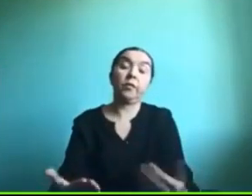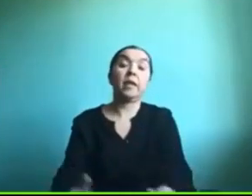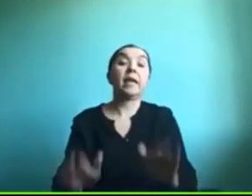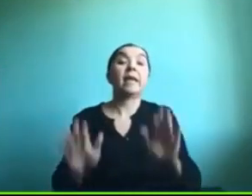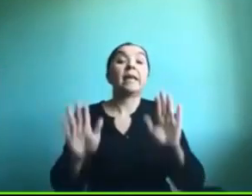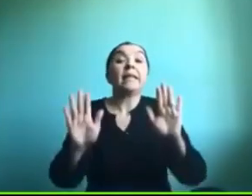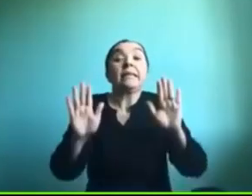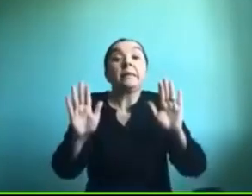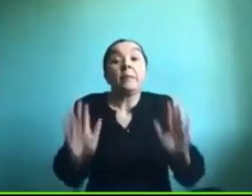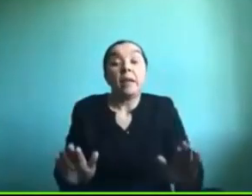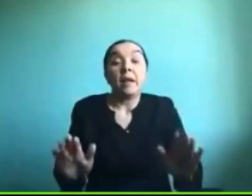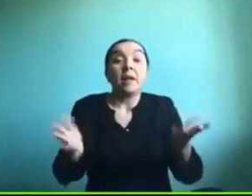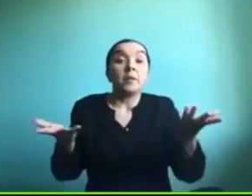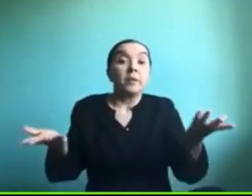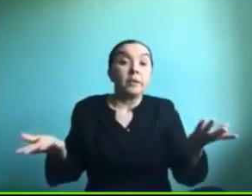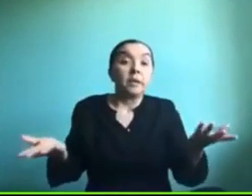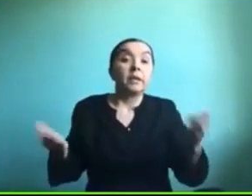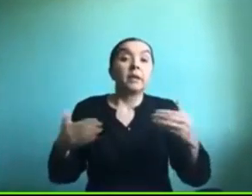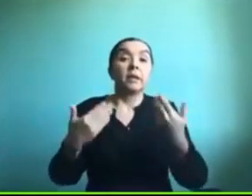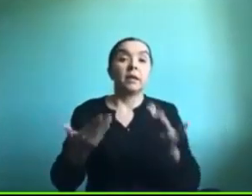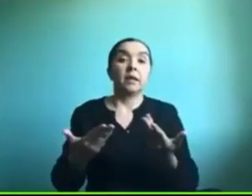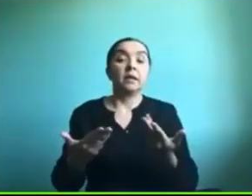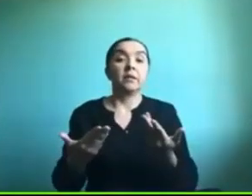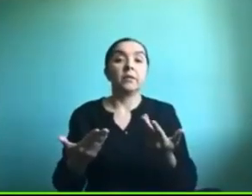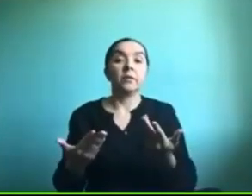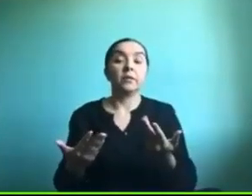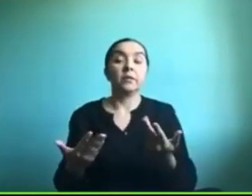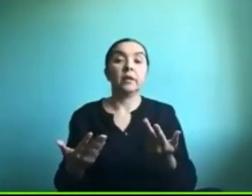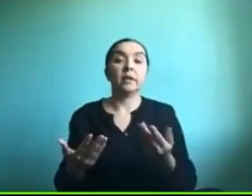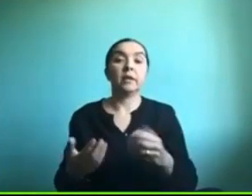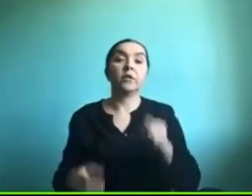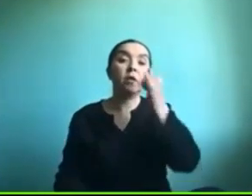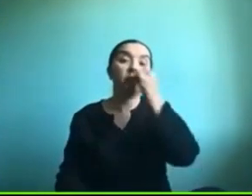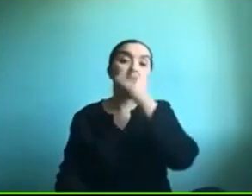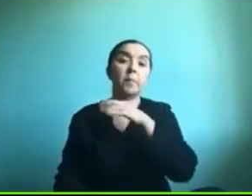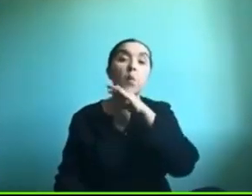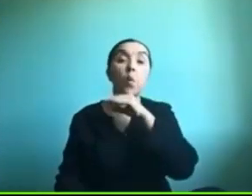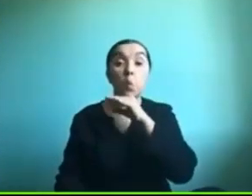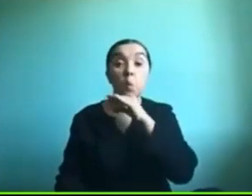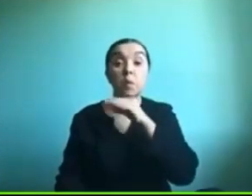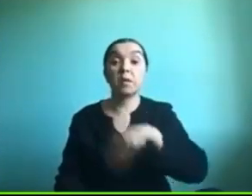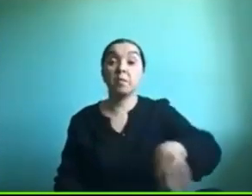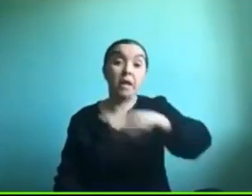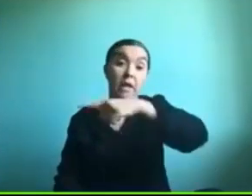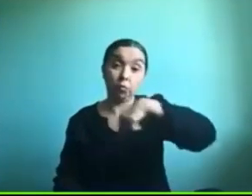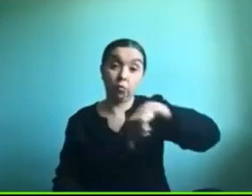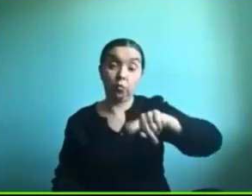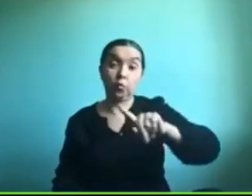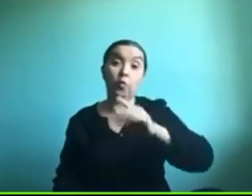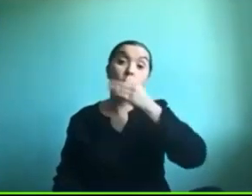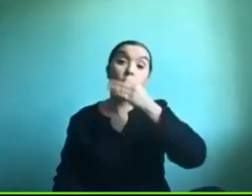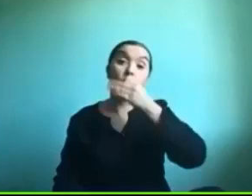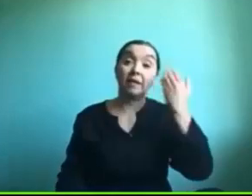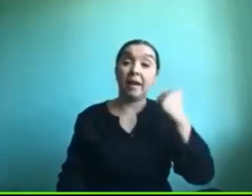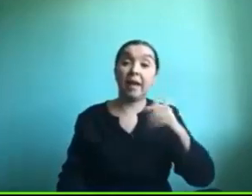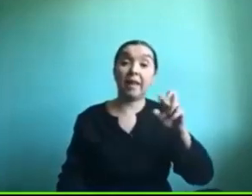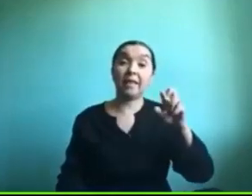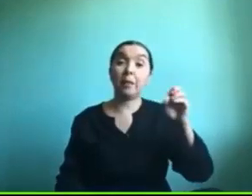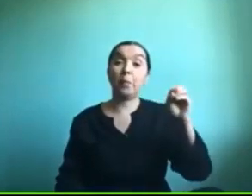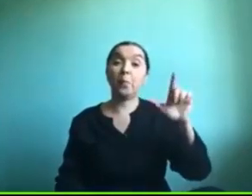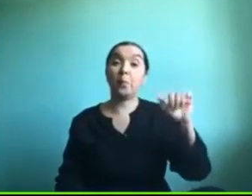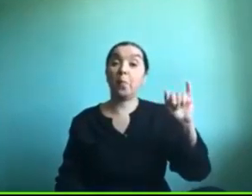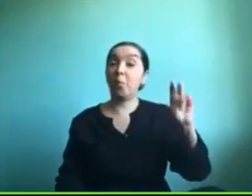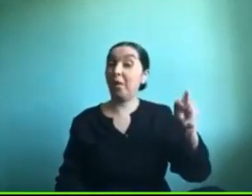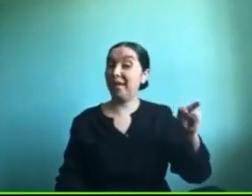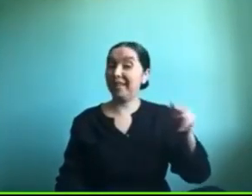una instancia útil para todos y como les decía Polín cualquier cosa pueden